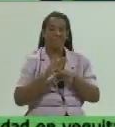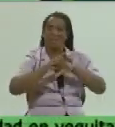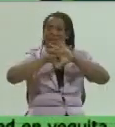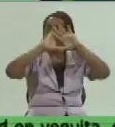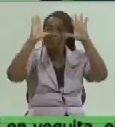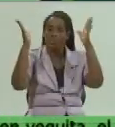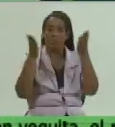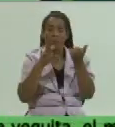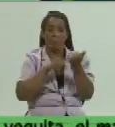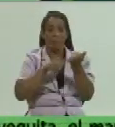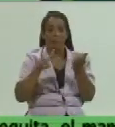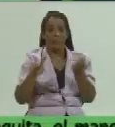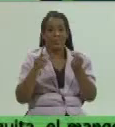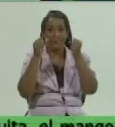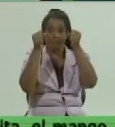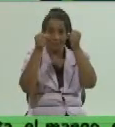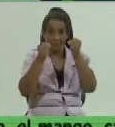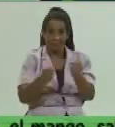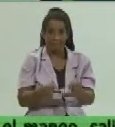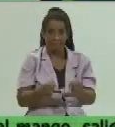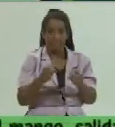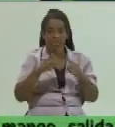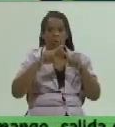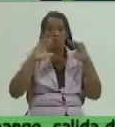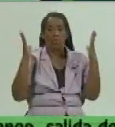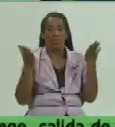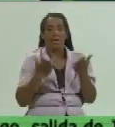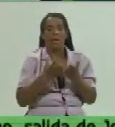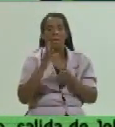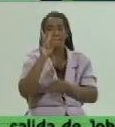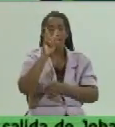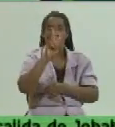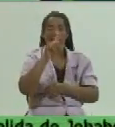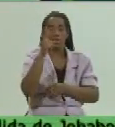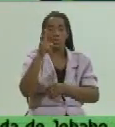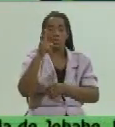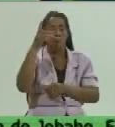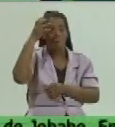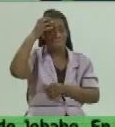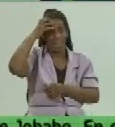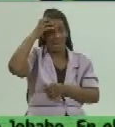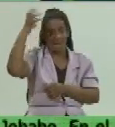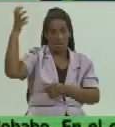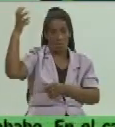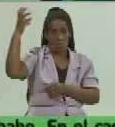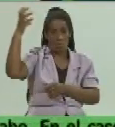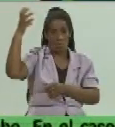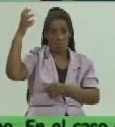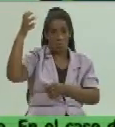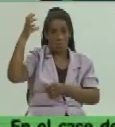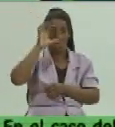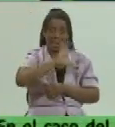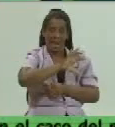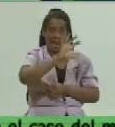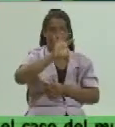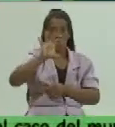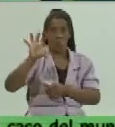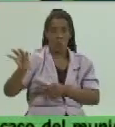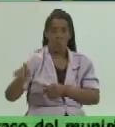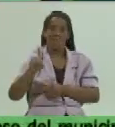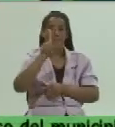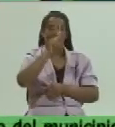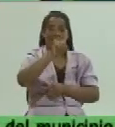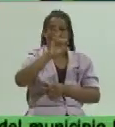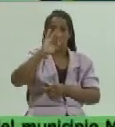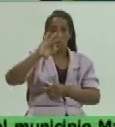provincia se quede con un total de 21 mercados de estos son 13 más 18 placitas